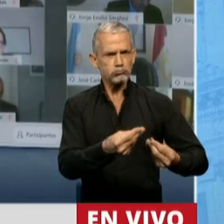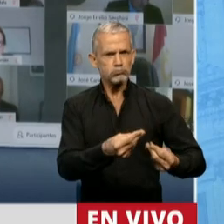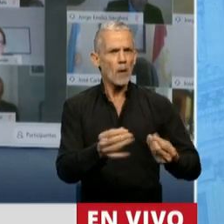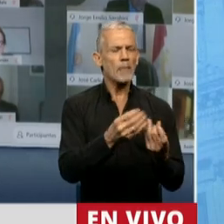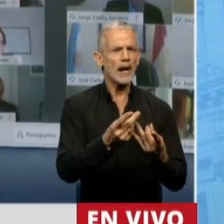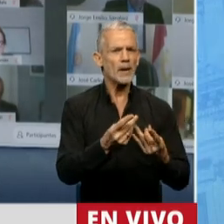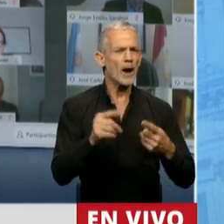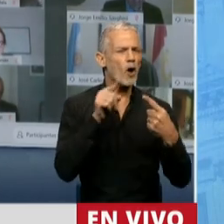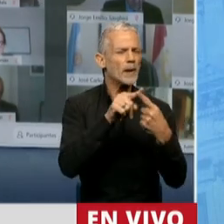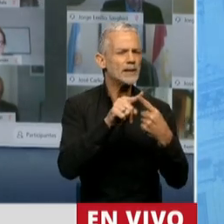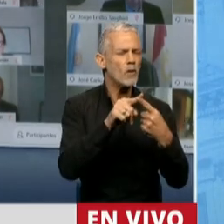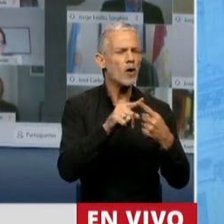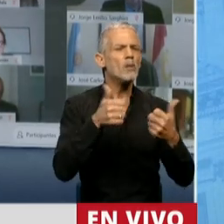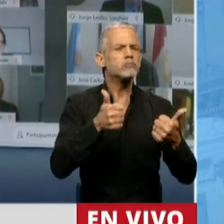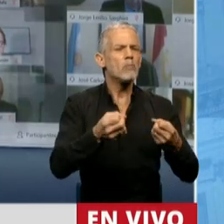obtención del bien común.